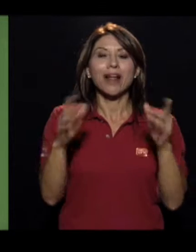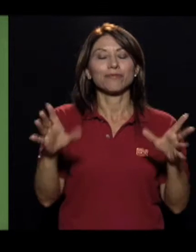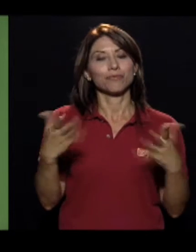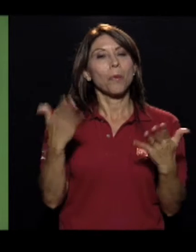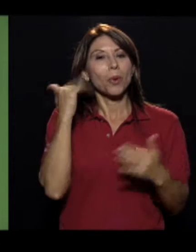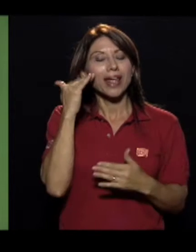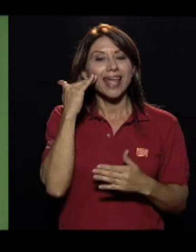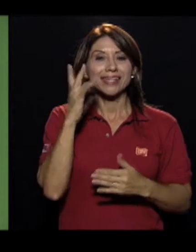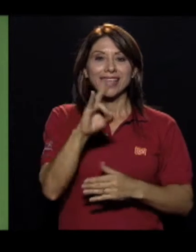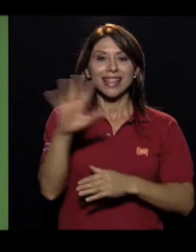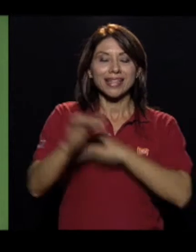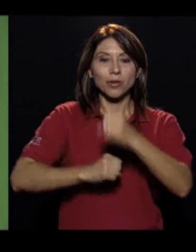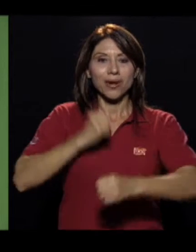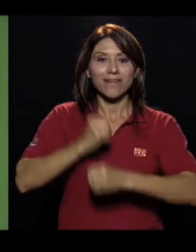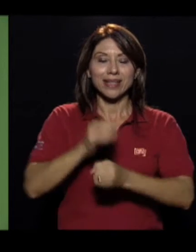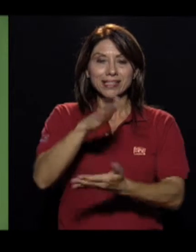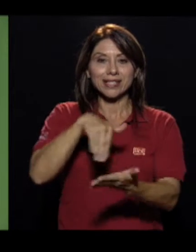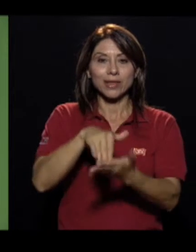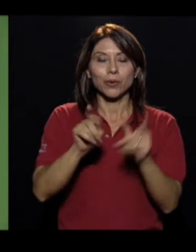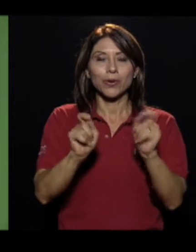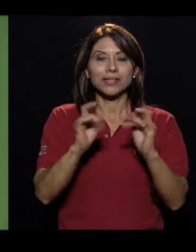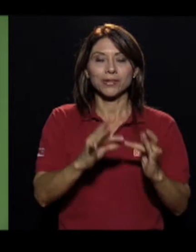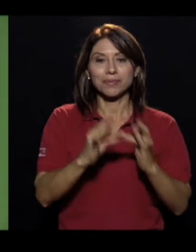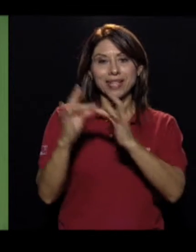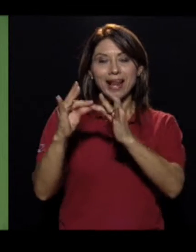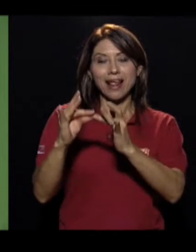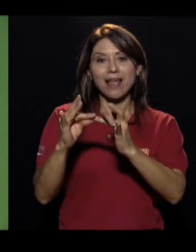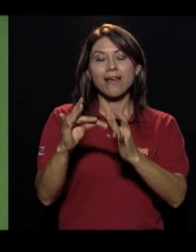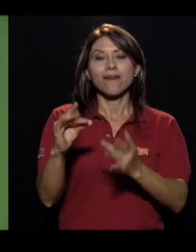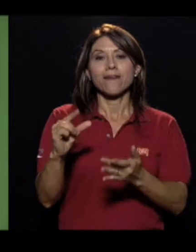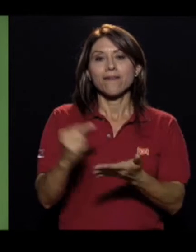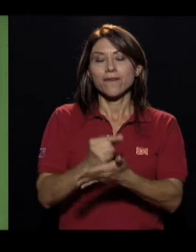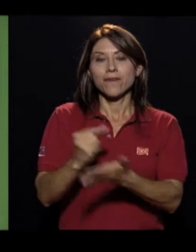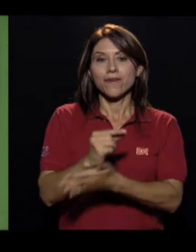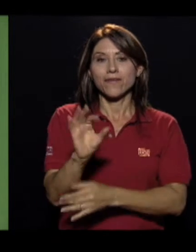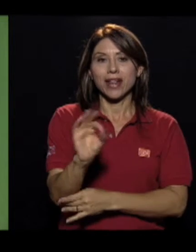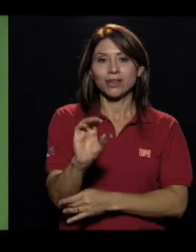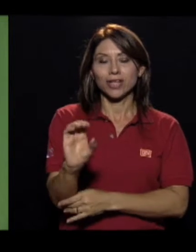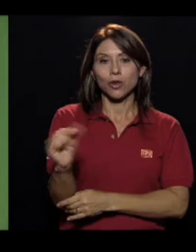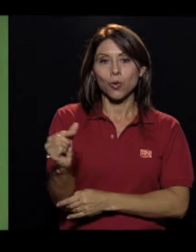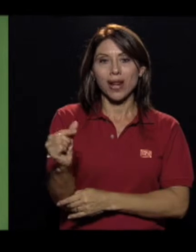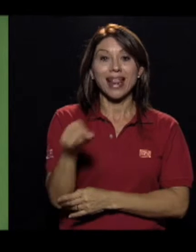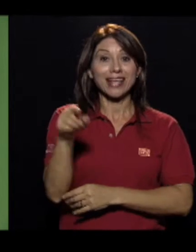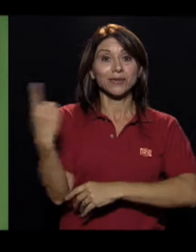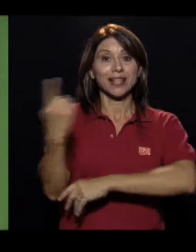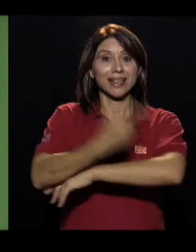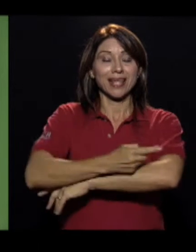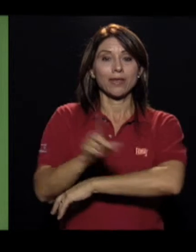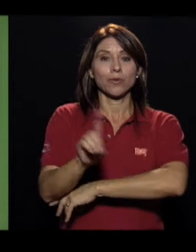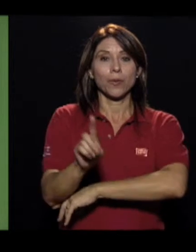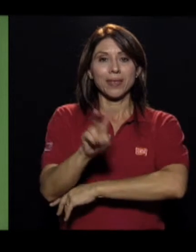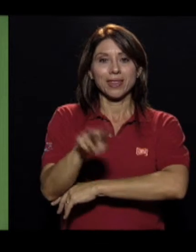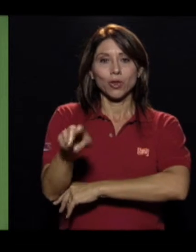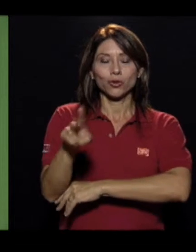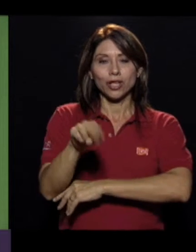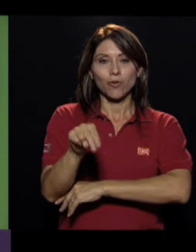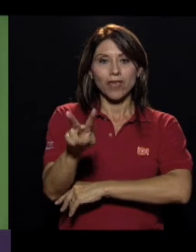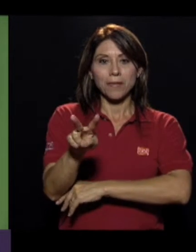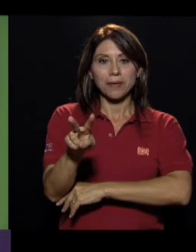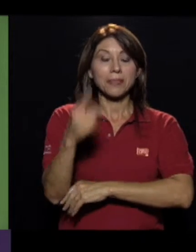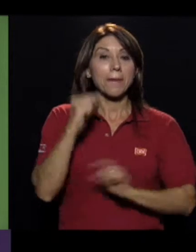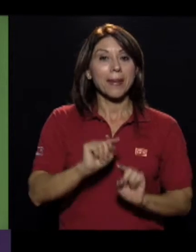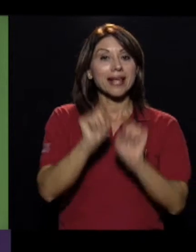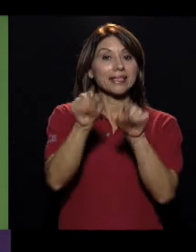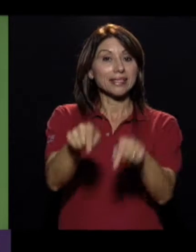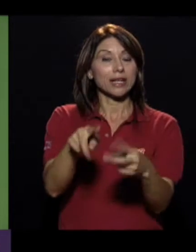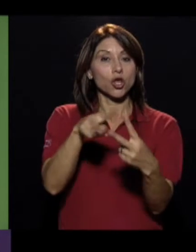Esta se celebra en conmemoración del 75 aniversario del Centro de Educación Especial Fernando Centeno Güell. Y se llevará a cabo el 22 de